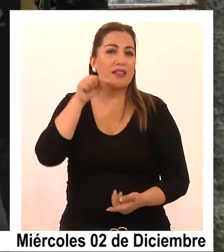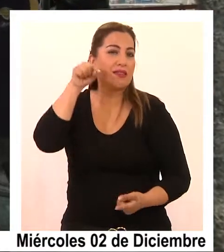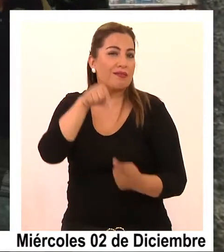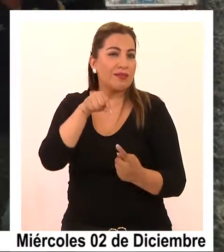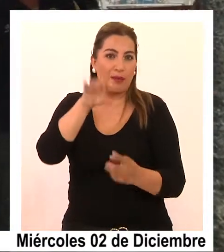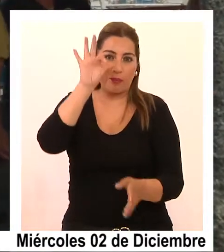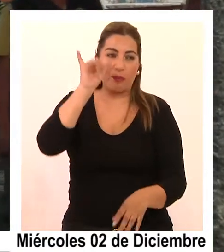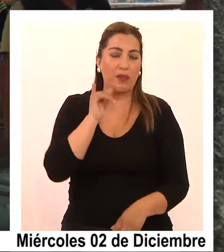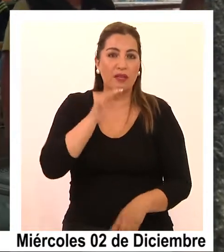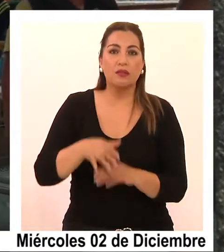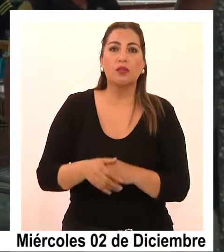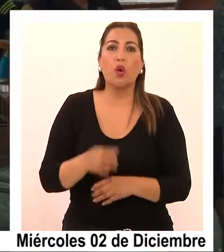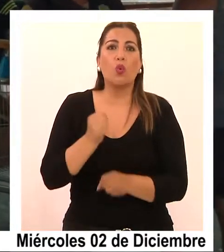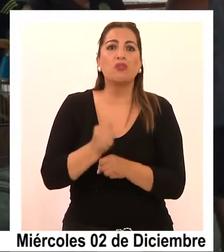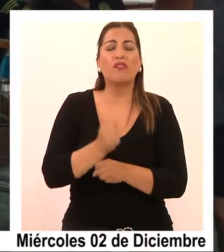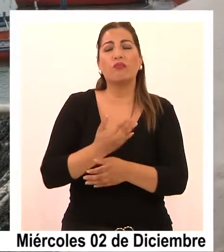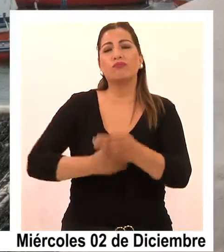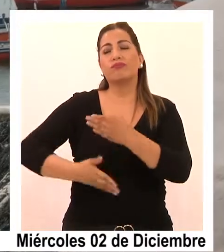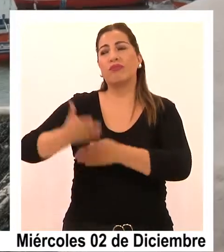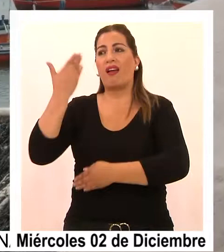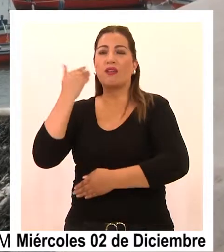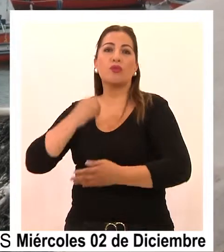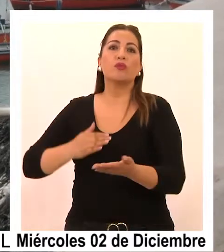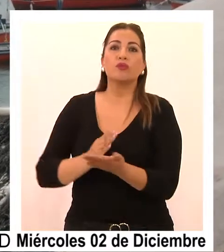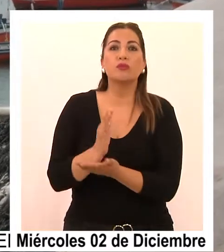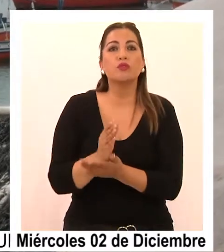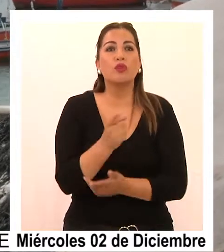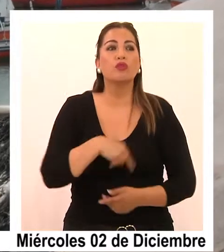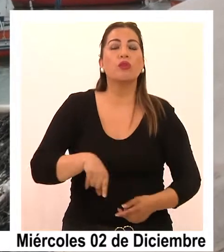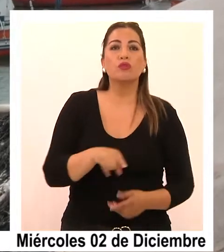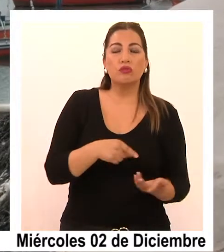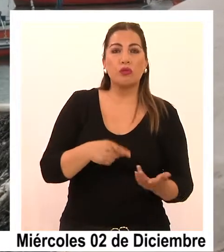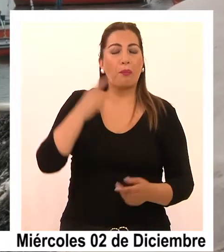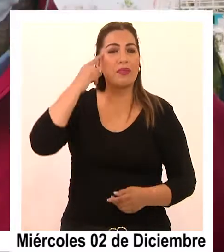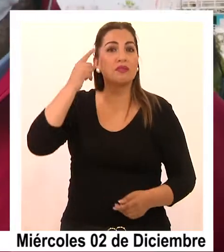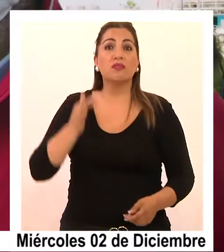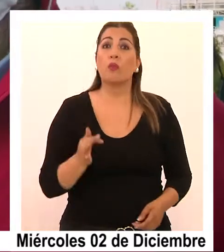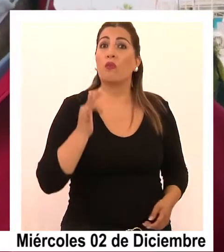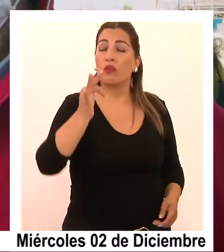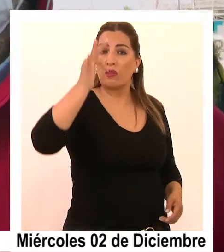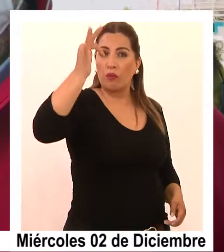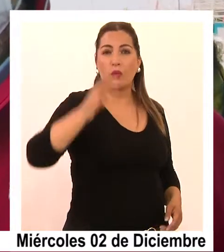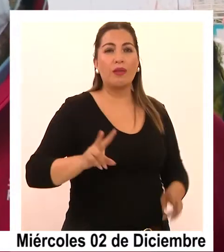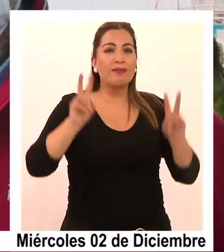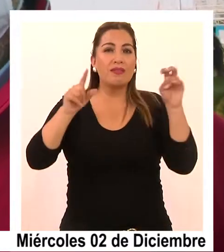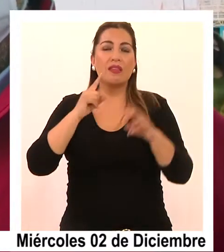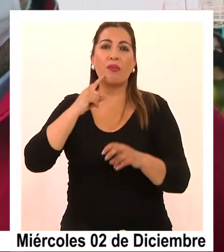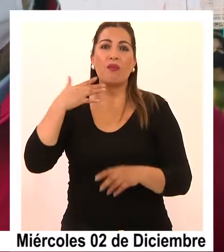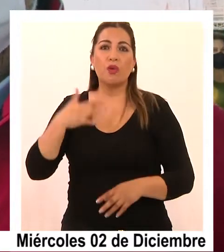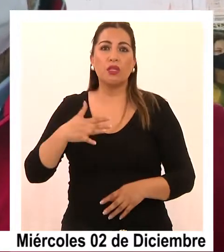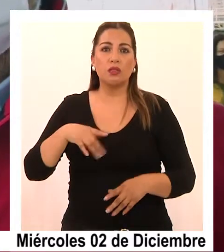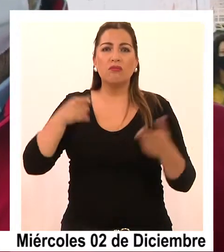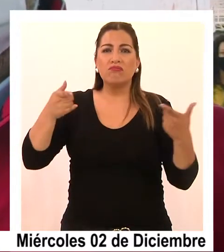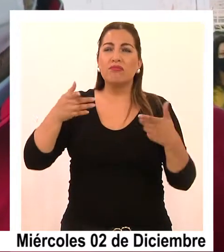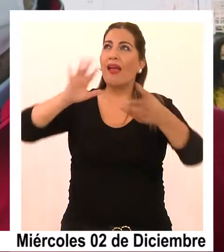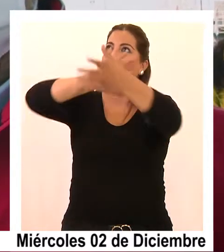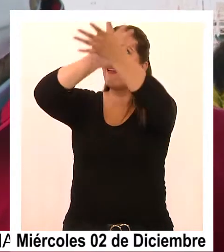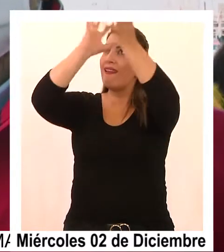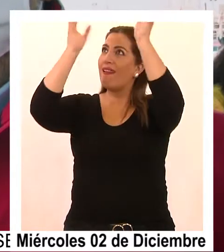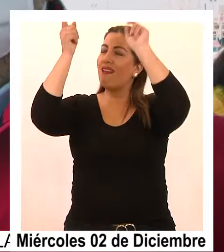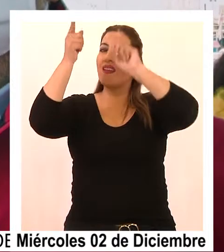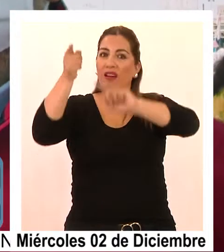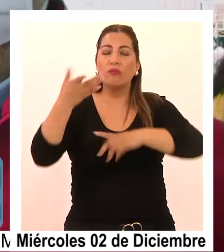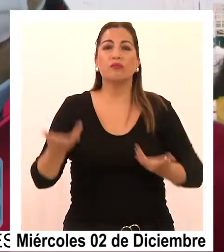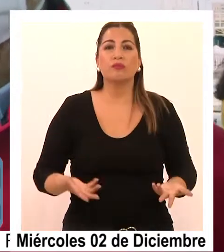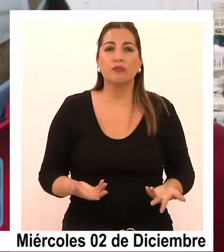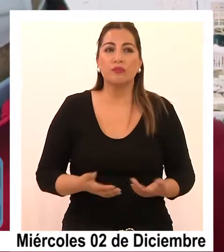trabajo que lleva ya varios años y que nosotros lo estamos mirando a futuro. La importancia del cambio climático no